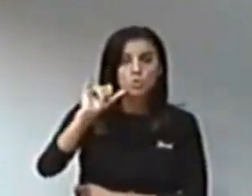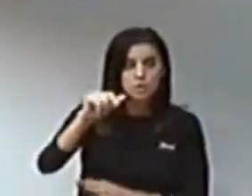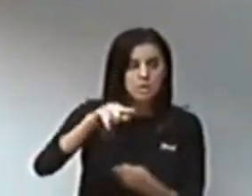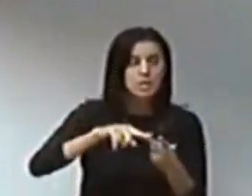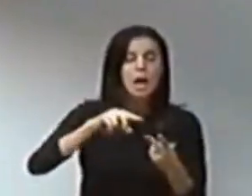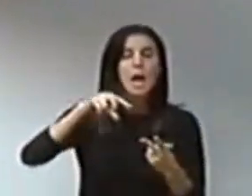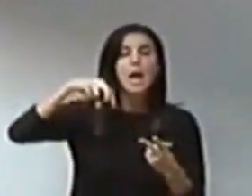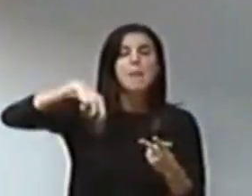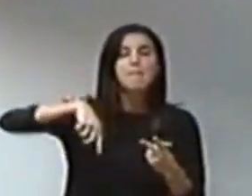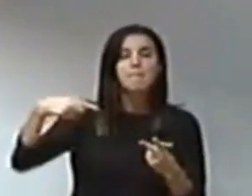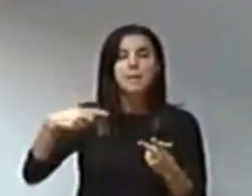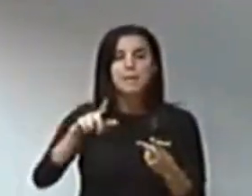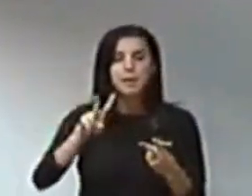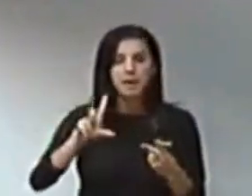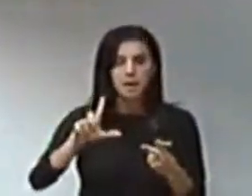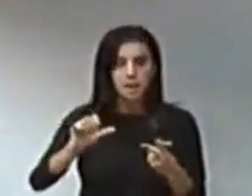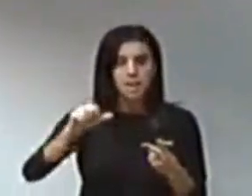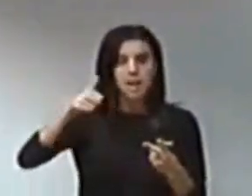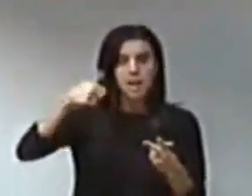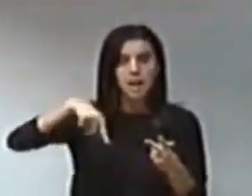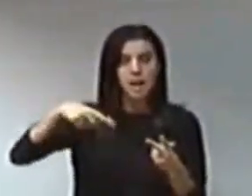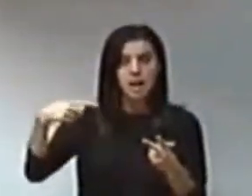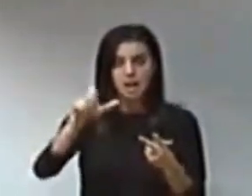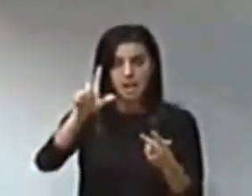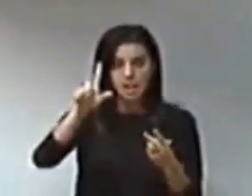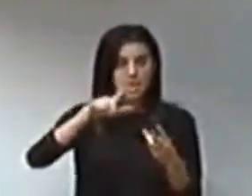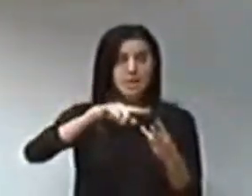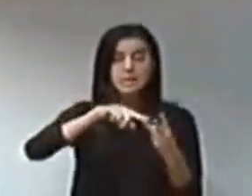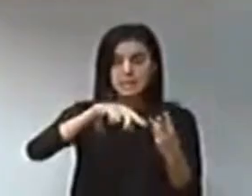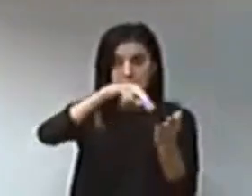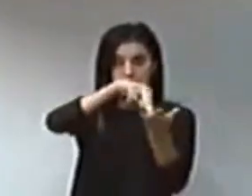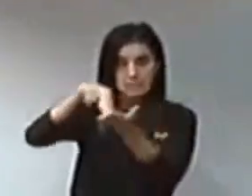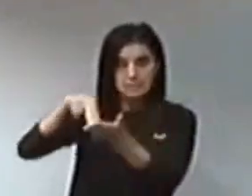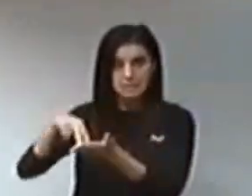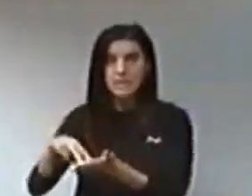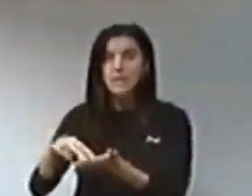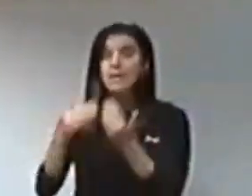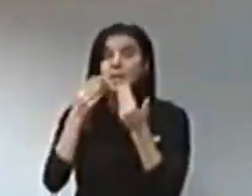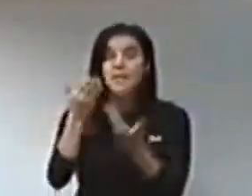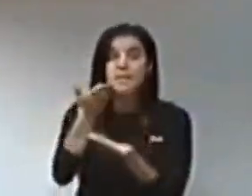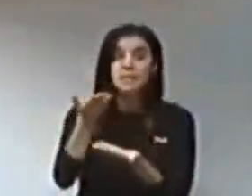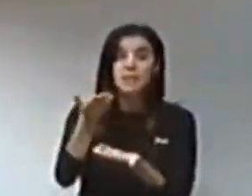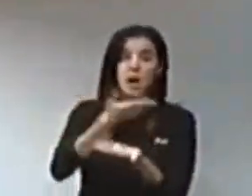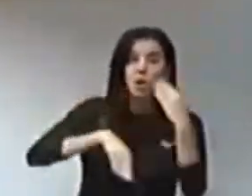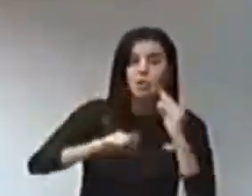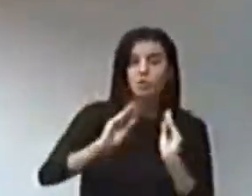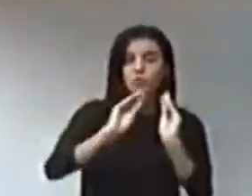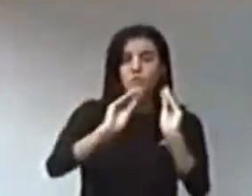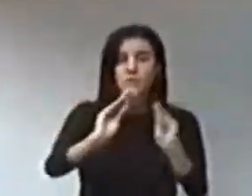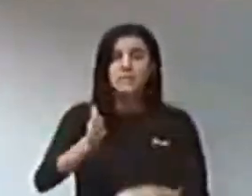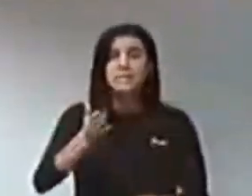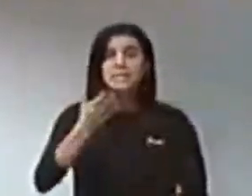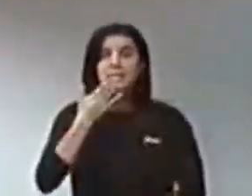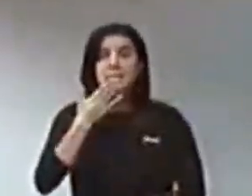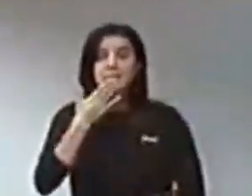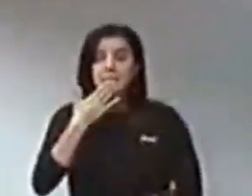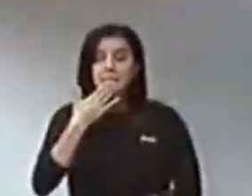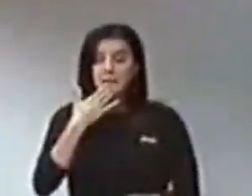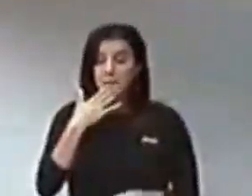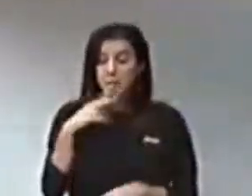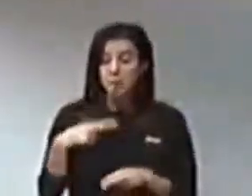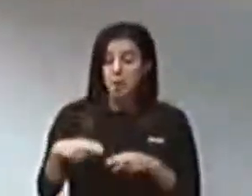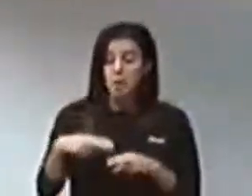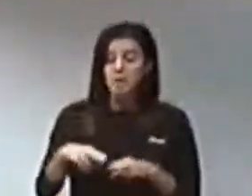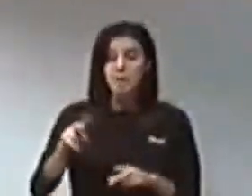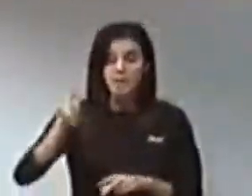Ángel, porque tampoco se concibe la vida y la política sin ser agradecida. Por eso